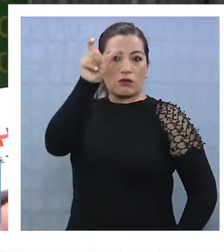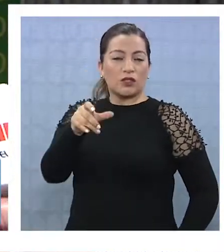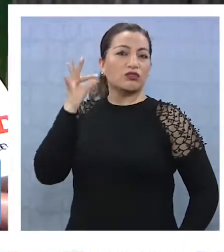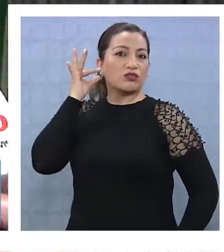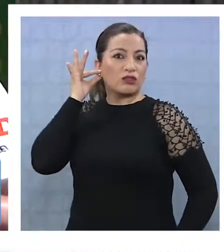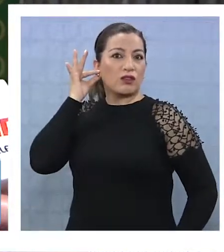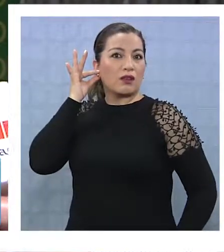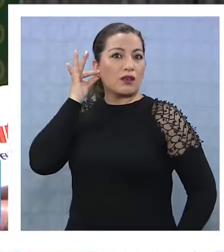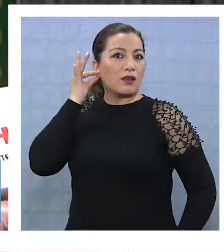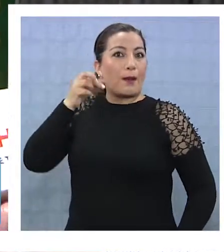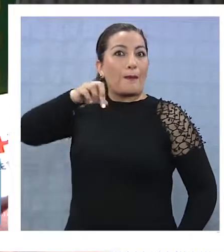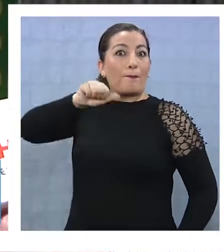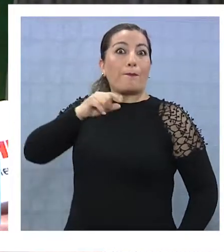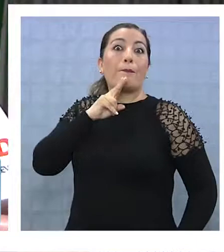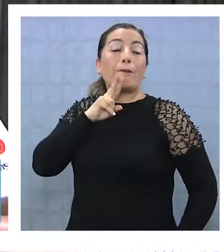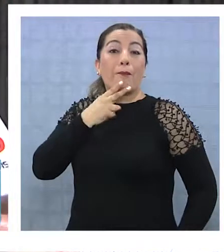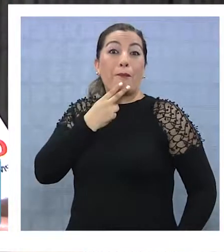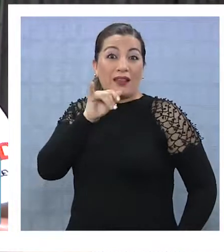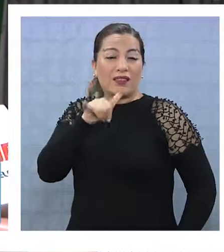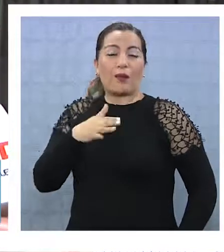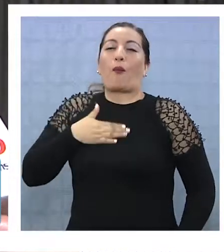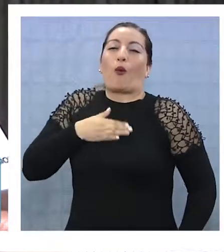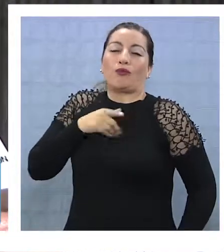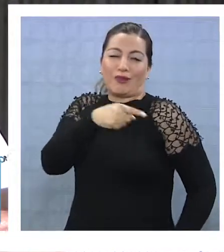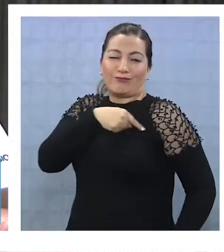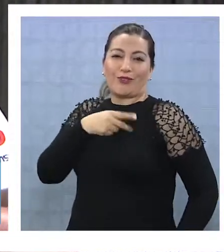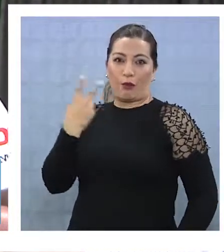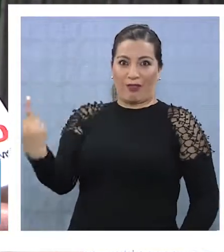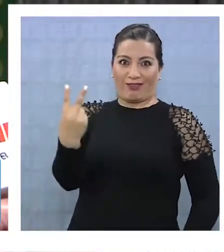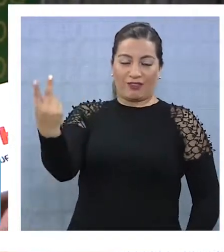Modista, también se llama Pati, me gustan las patis.